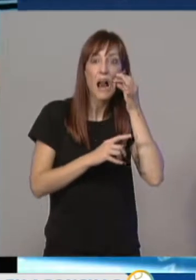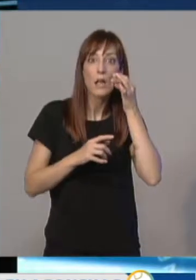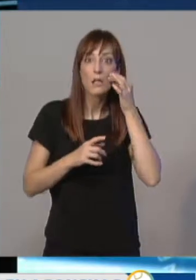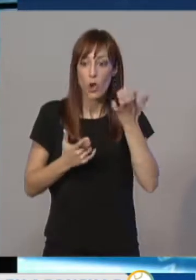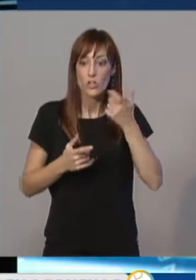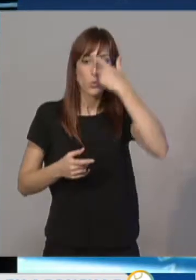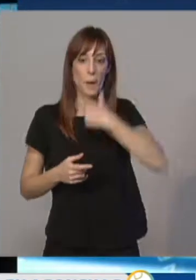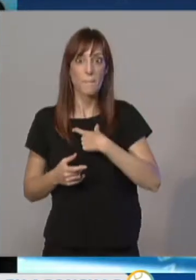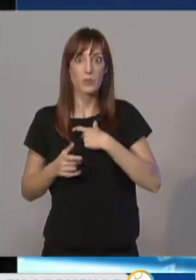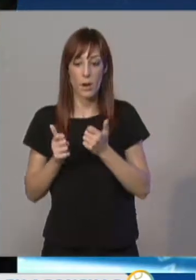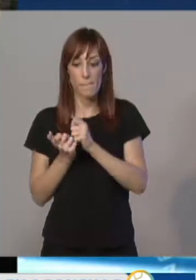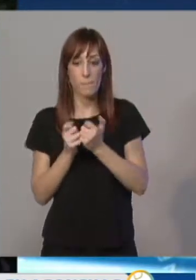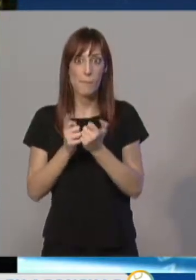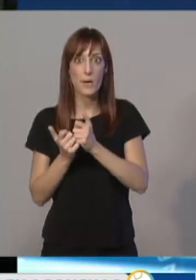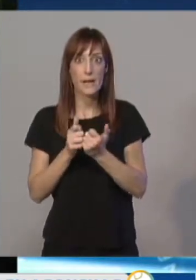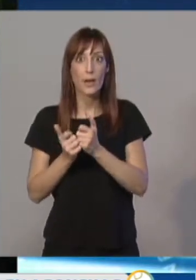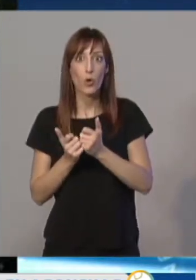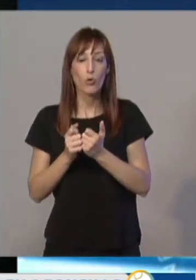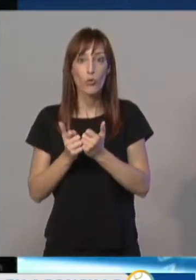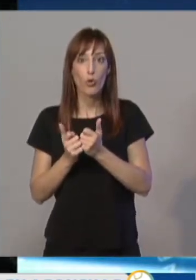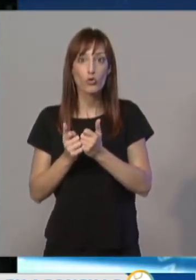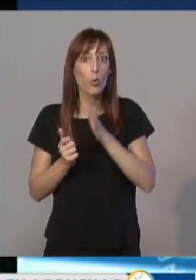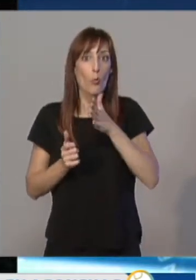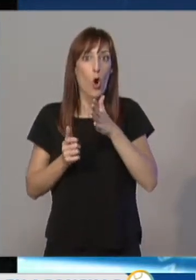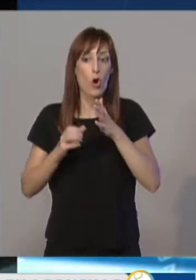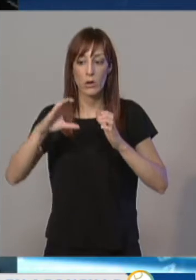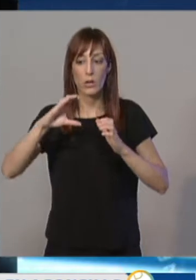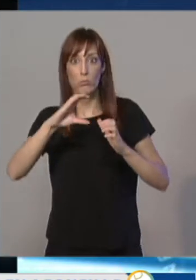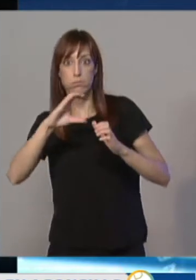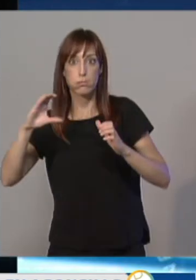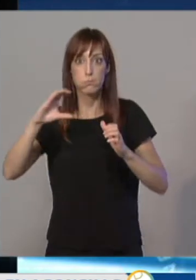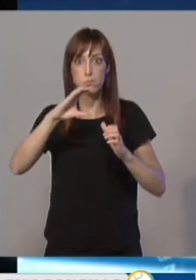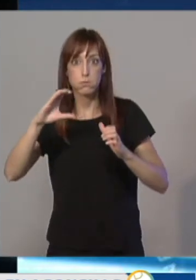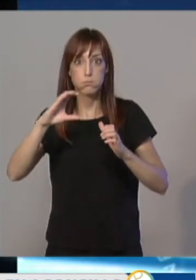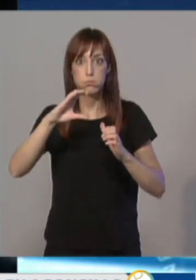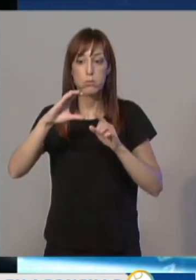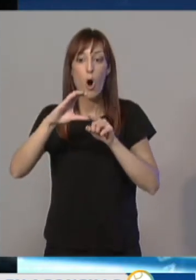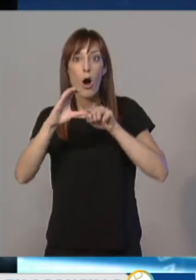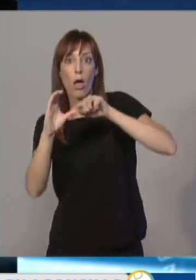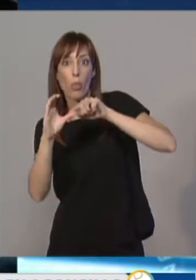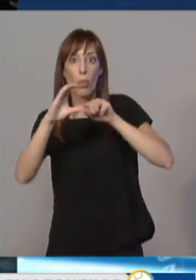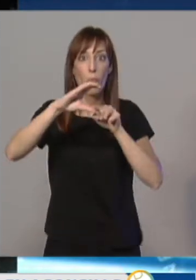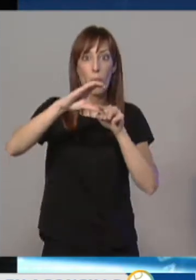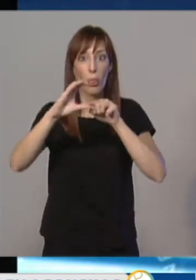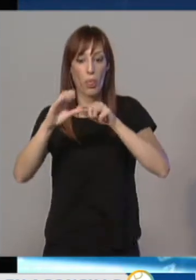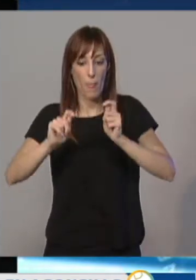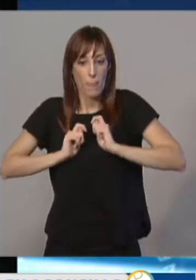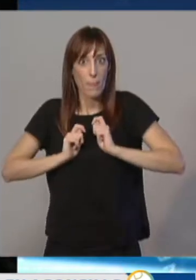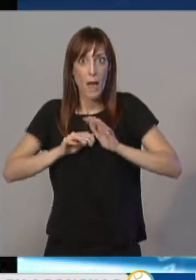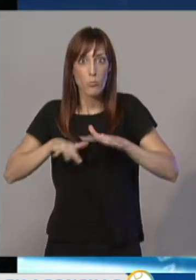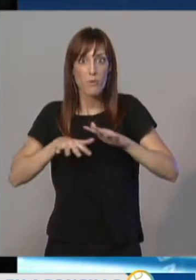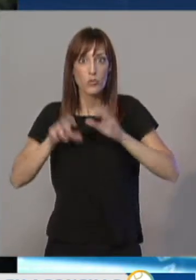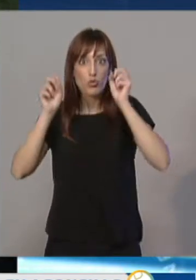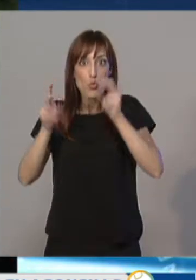real, por las diferentes posiciones o actitudes que tenga el helicóptero. Si ven la imagen,